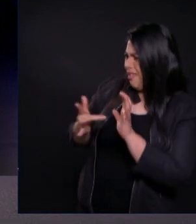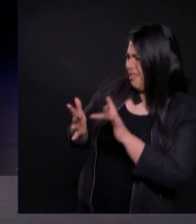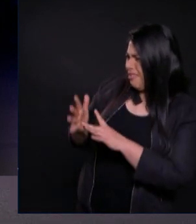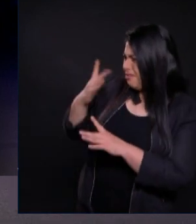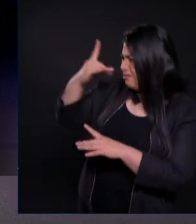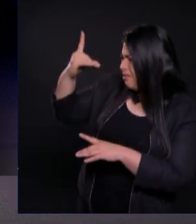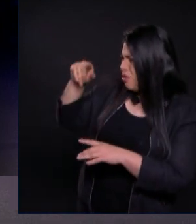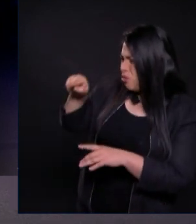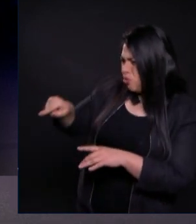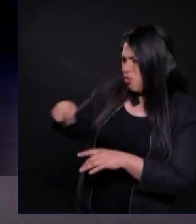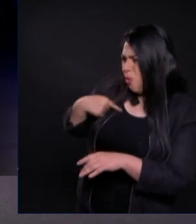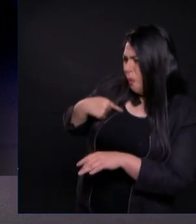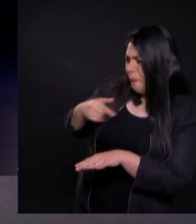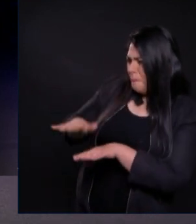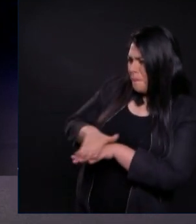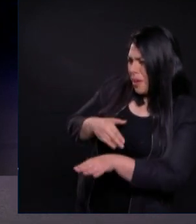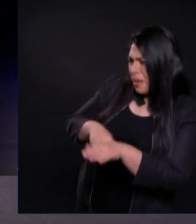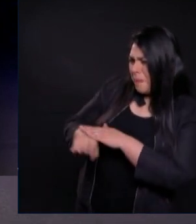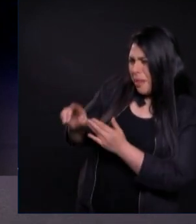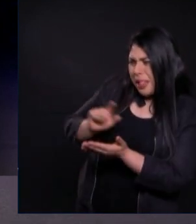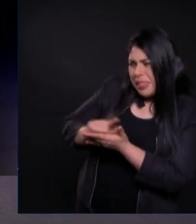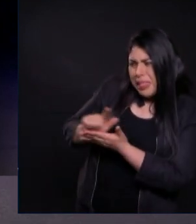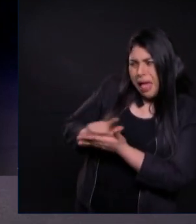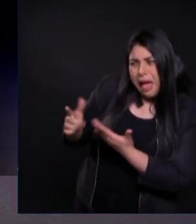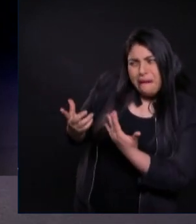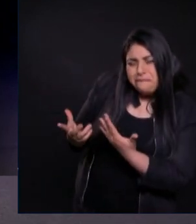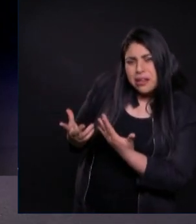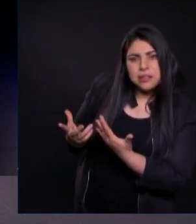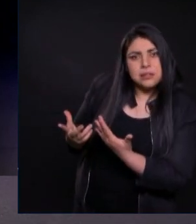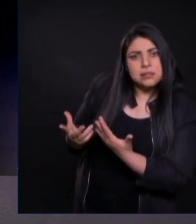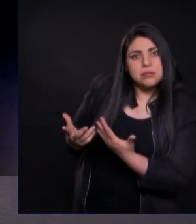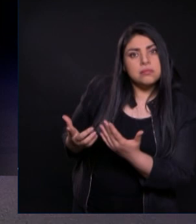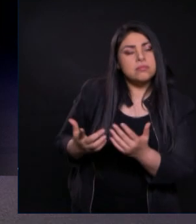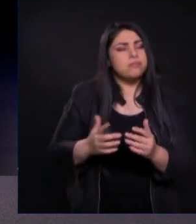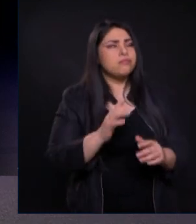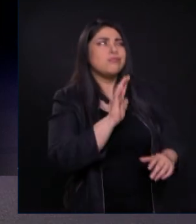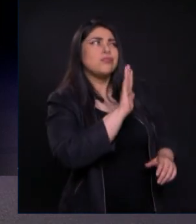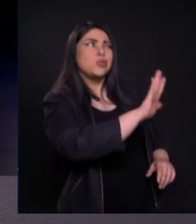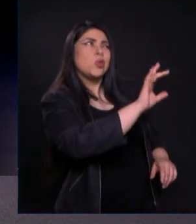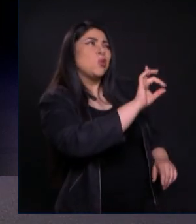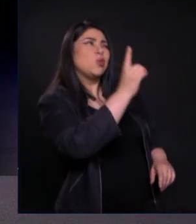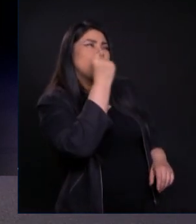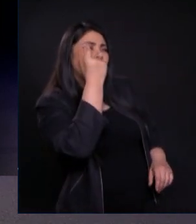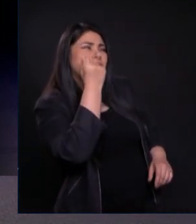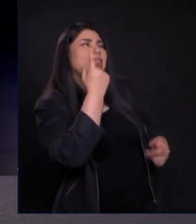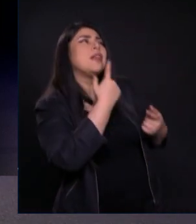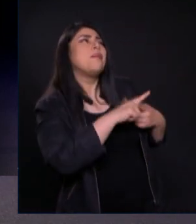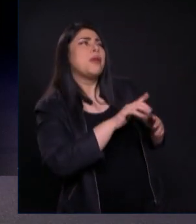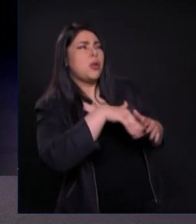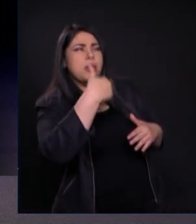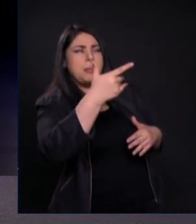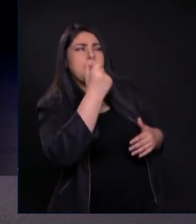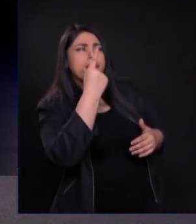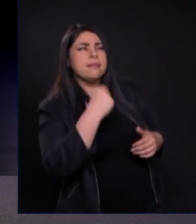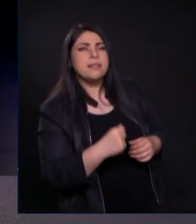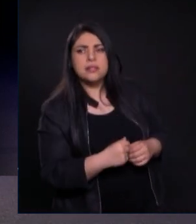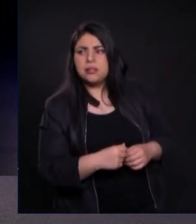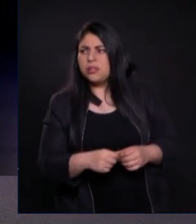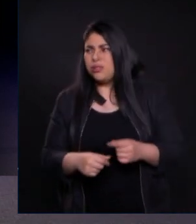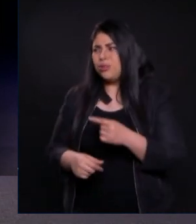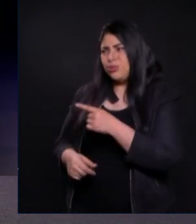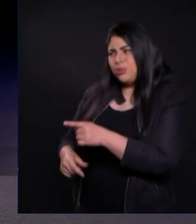dijo Lo que yo hago Tú no lo comprendes Ahora más Lo entenderás Después Pero le dijo No me lavarás Los pies Jamás